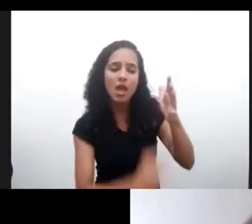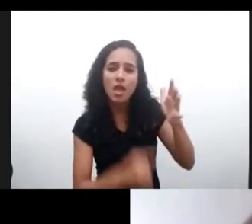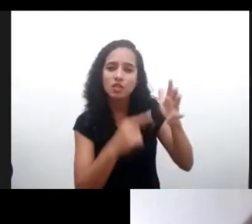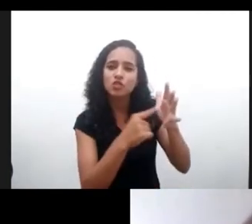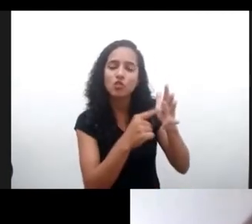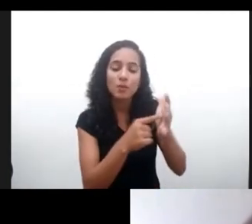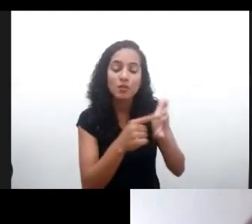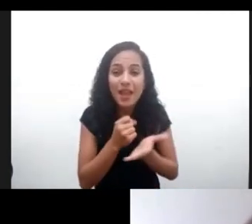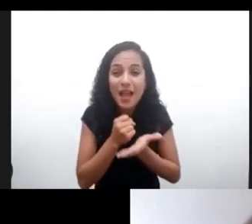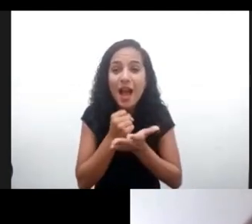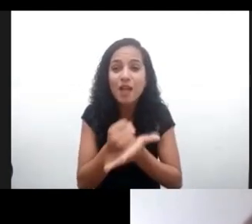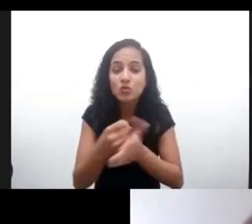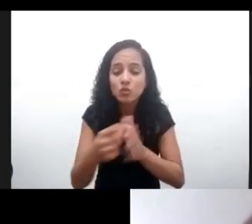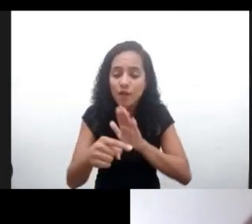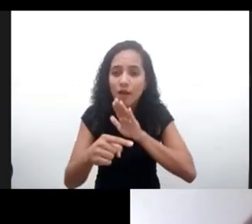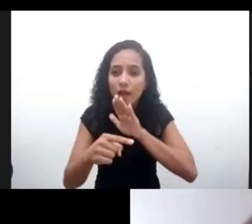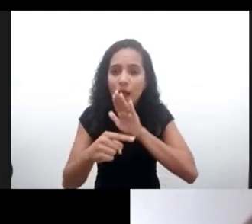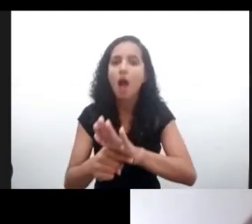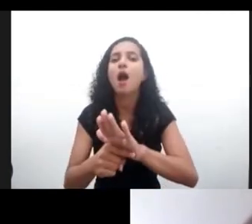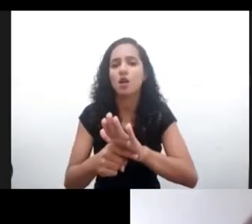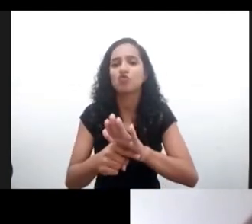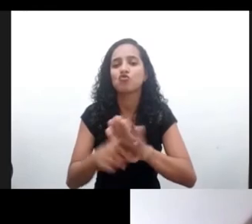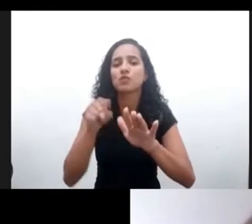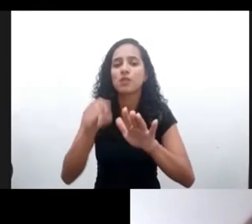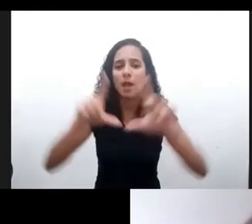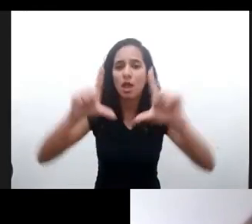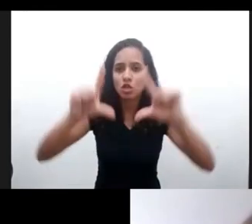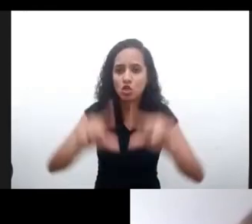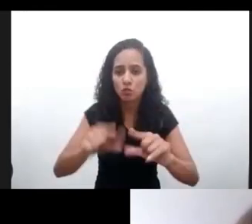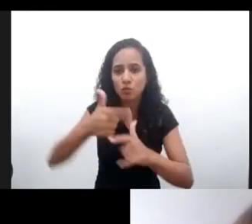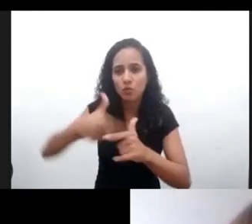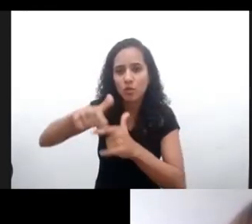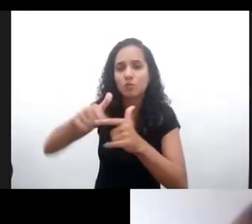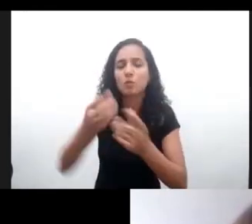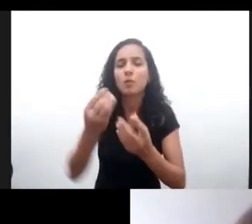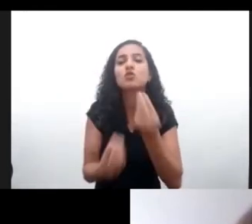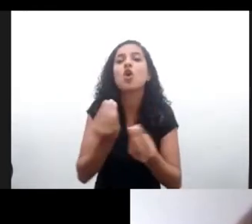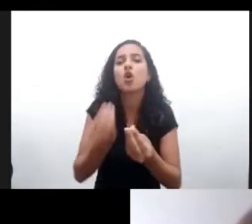observación general puede contribuir a este escenario que vivimos en Latinoamérica en el sur global?